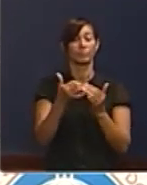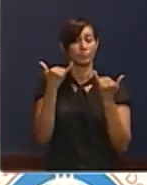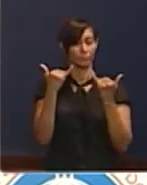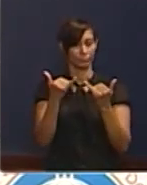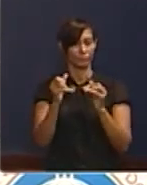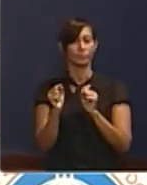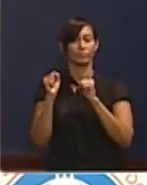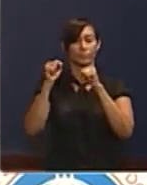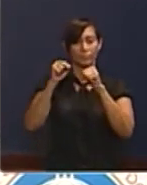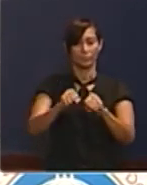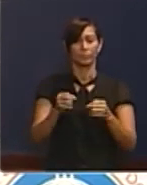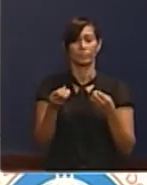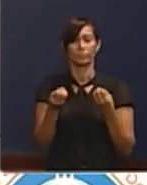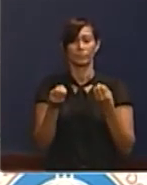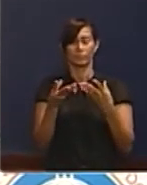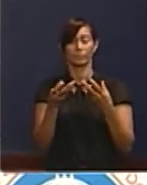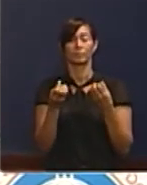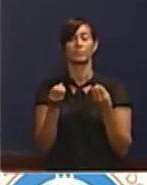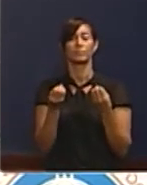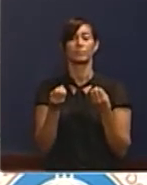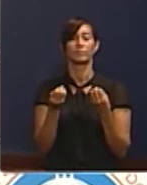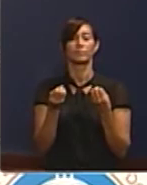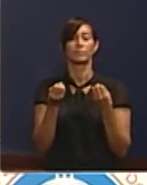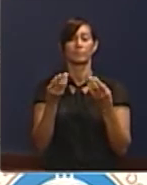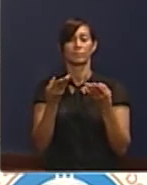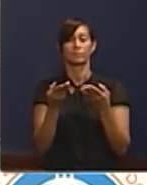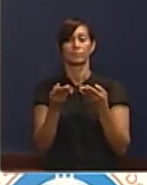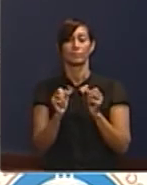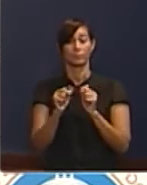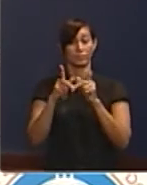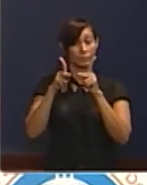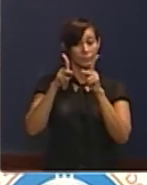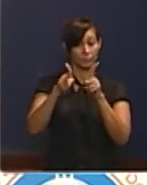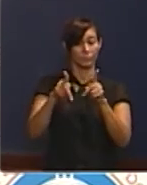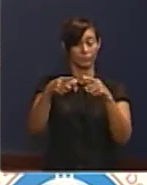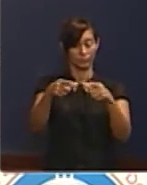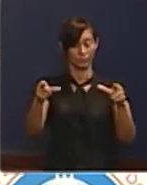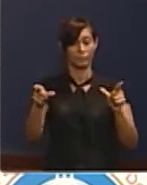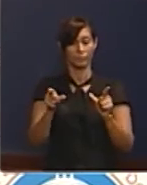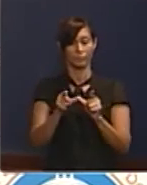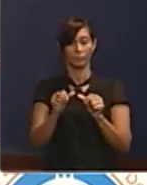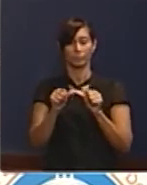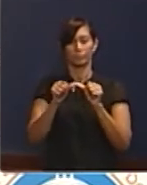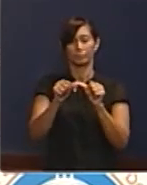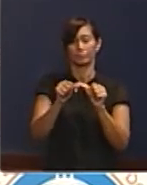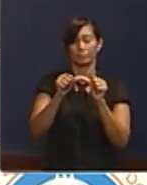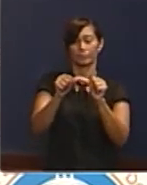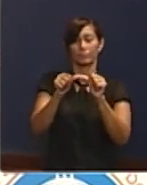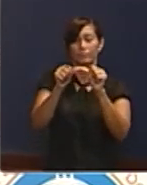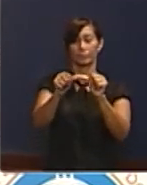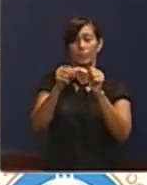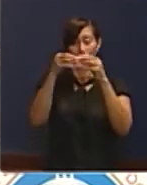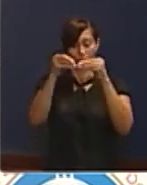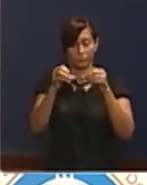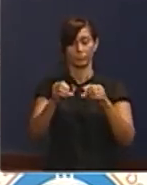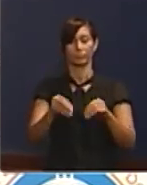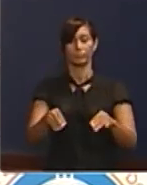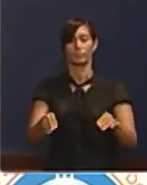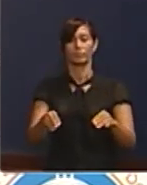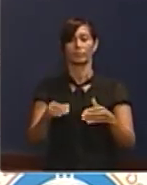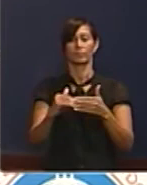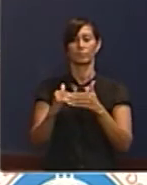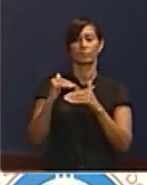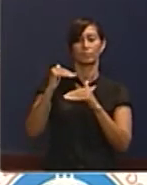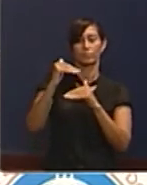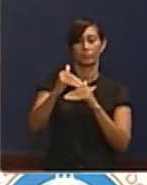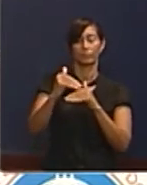mucha, mucha ventanilla y mucho espacio para seguir produciendo y exportando.